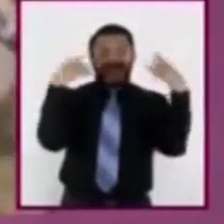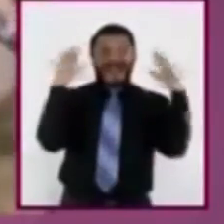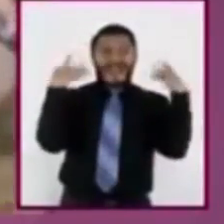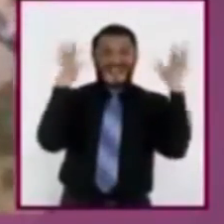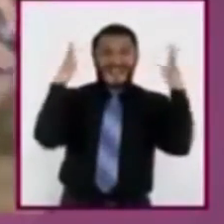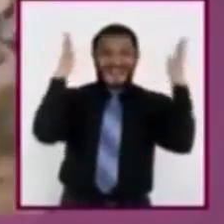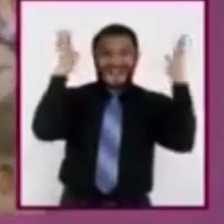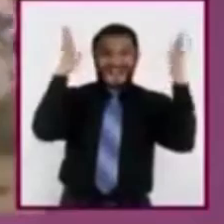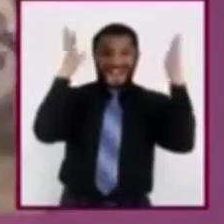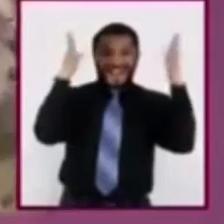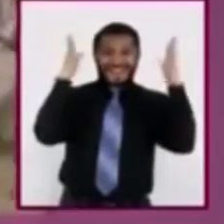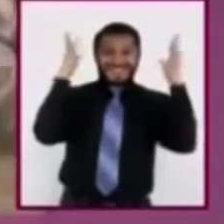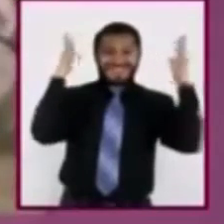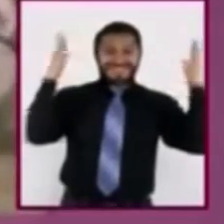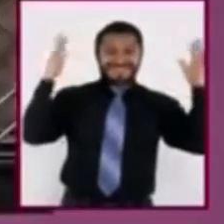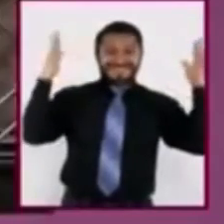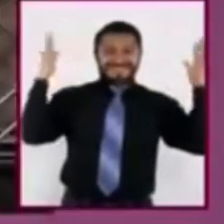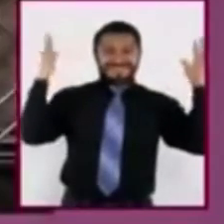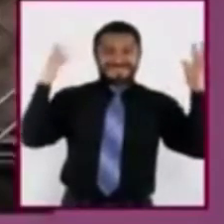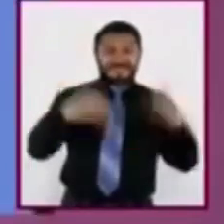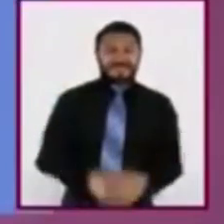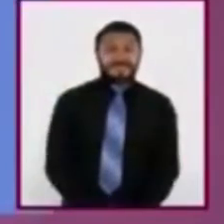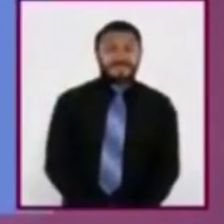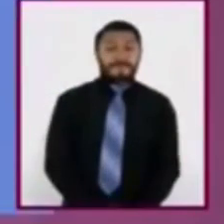correcta.